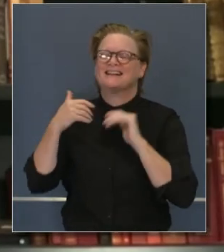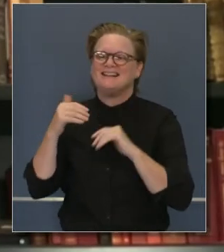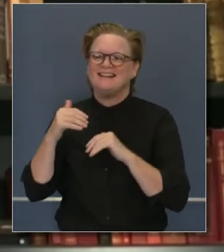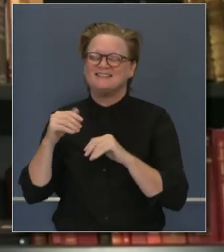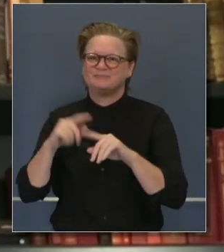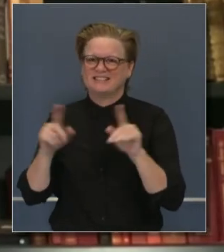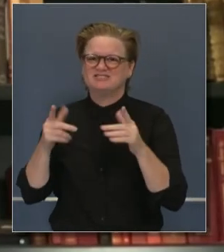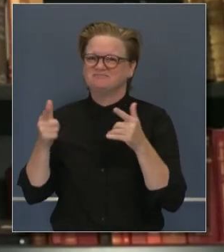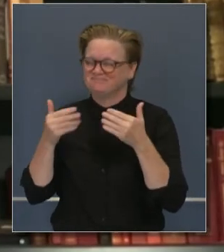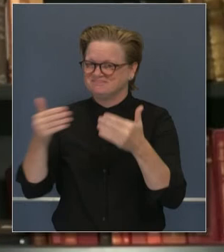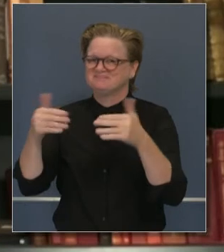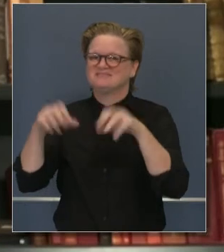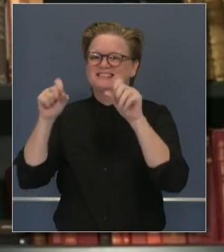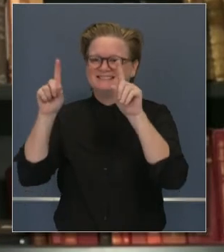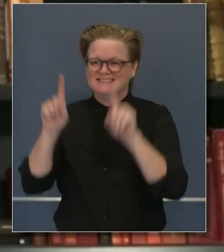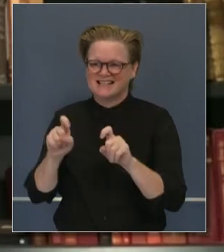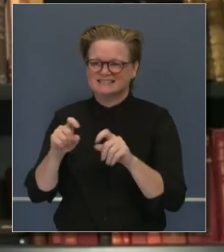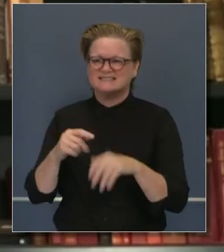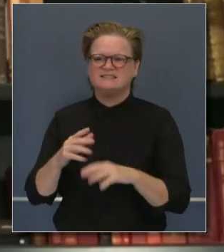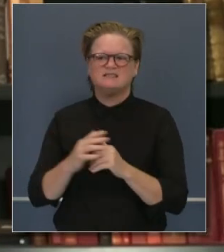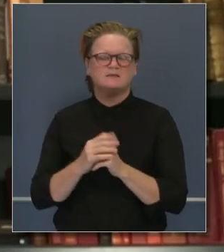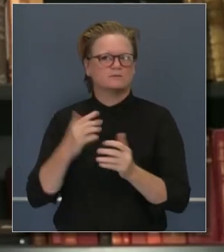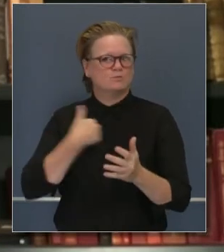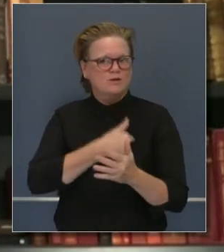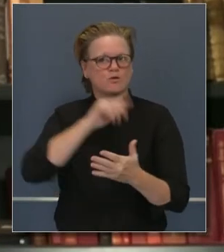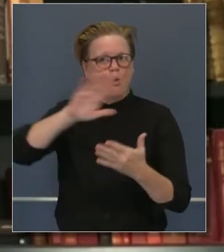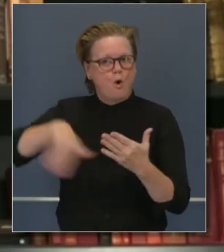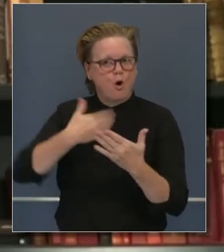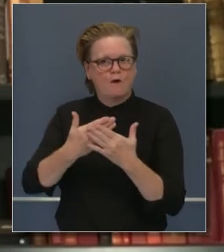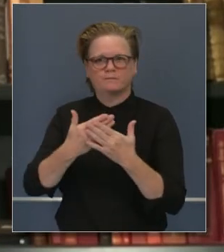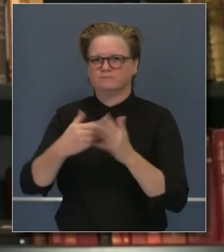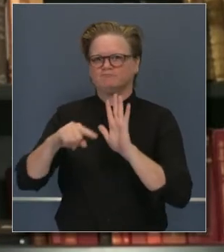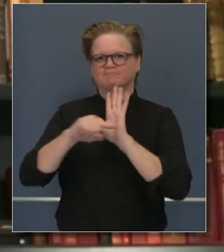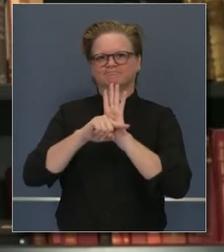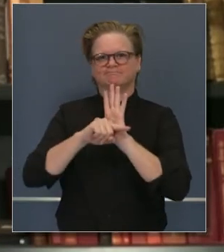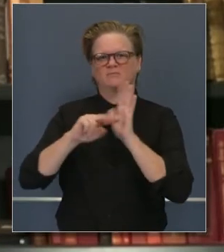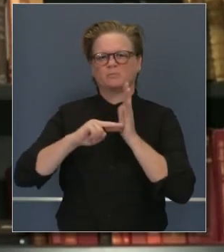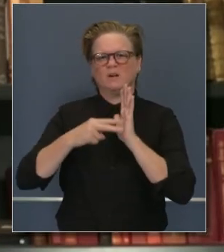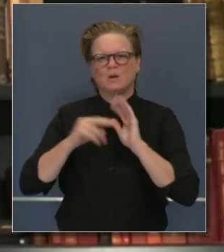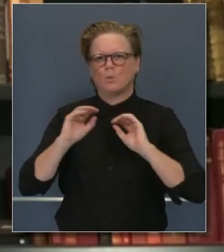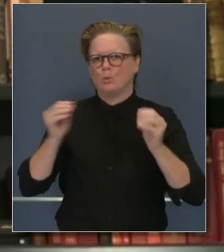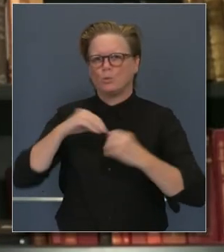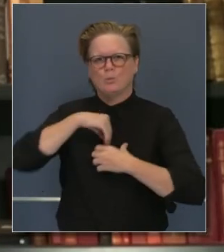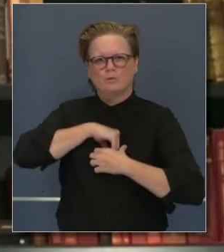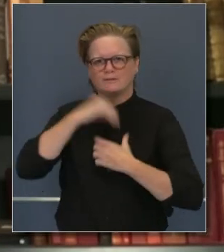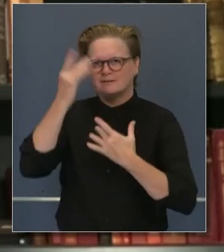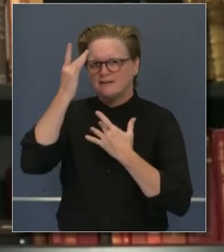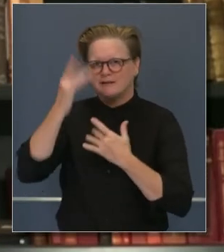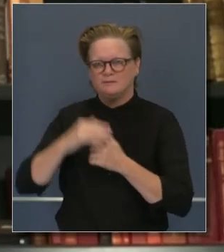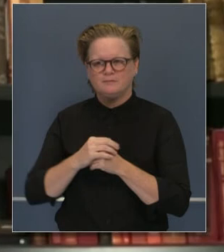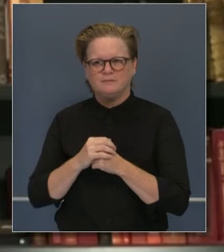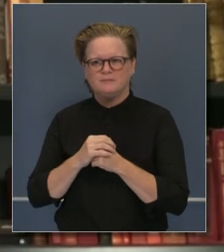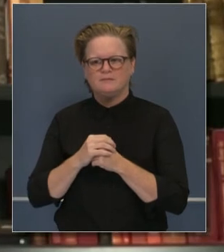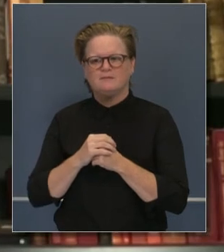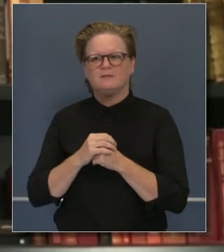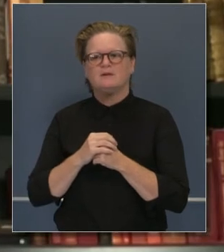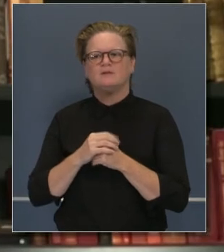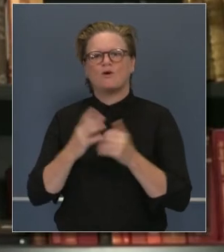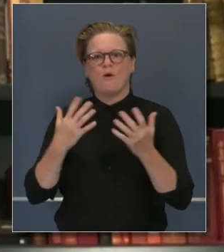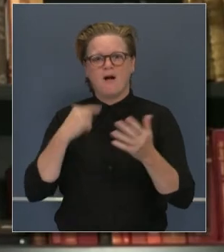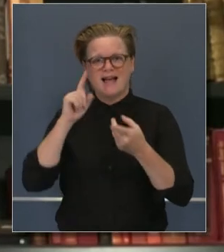Todos los que estamos en esta casa, afortunadamente tuvimos pruebas negativas. Haremos otras pruebas en el futuro,